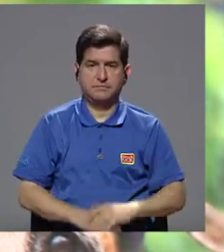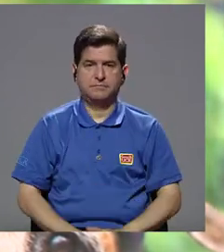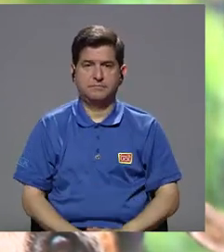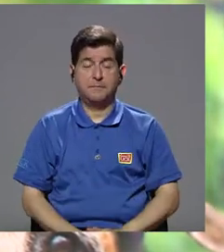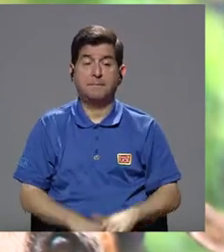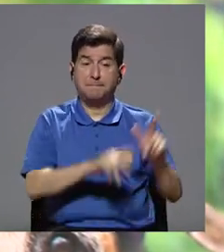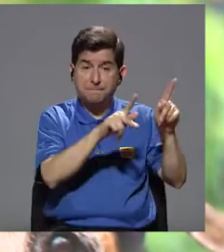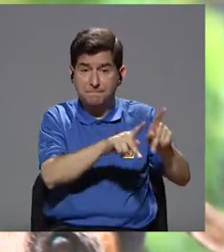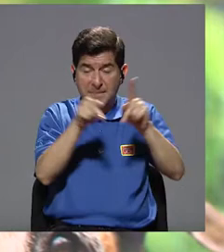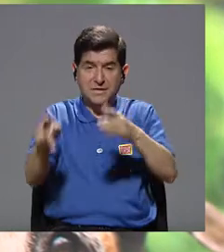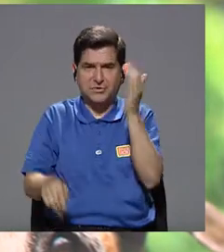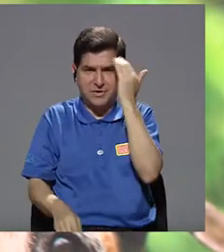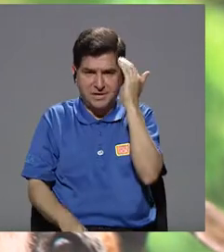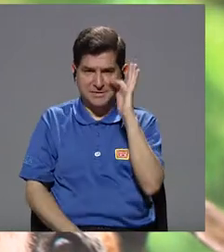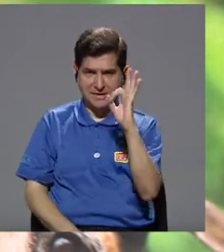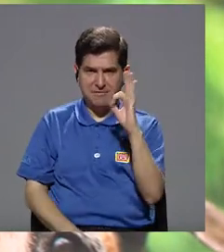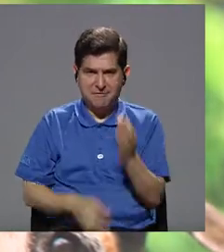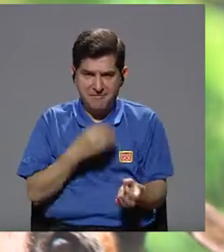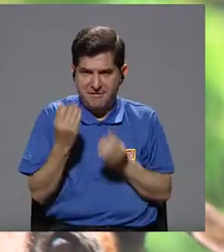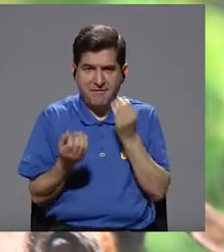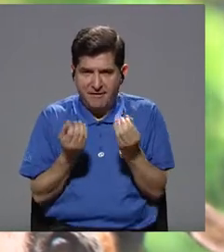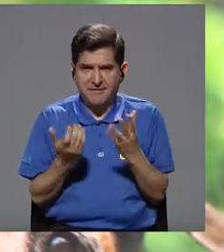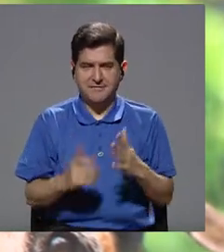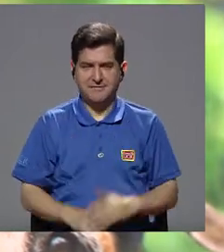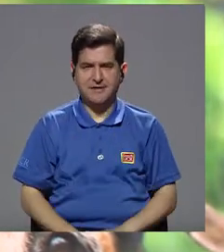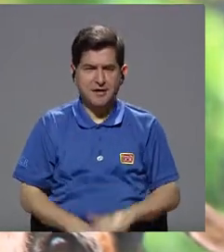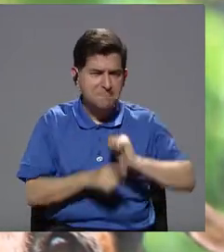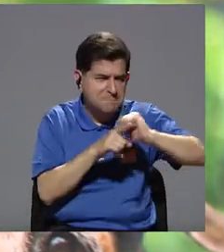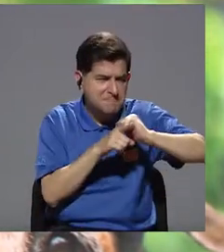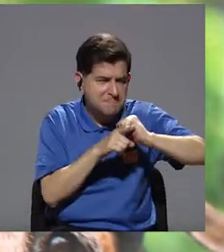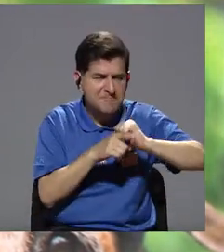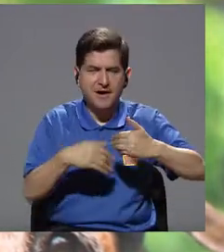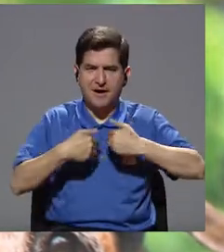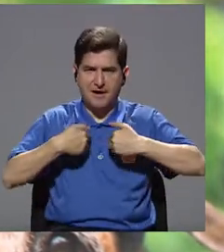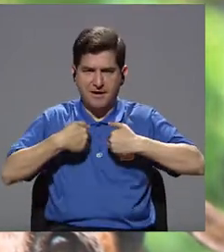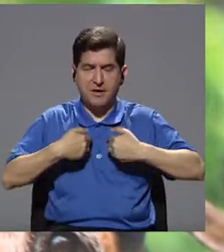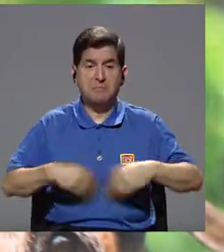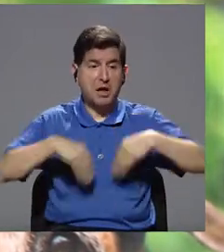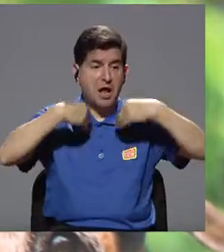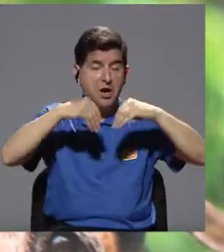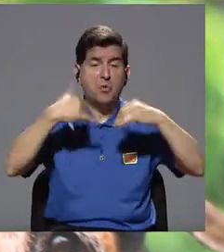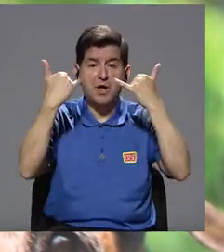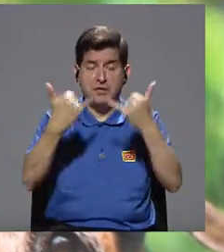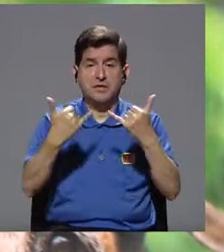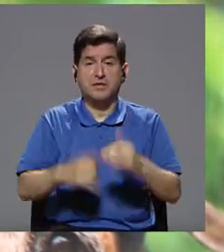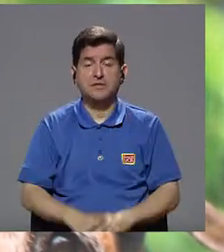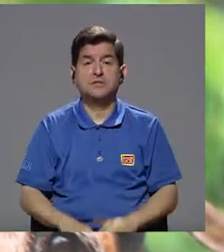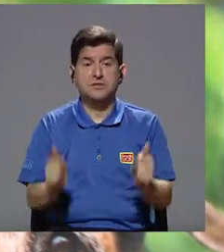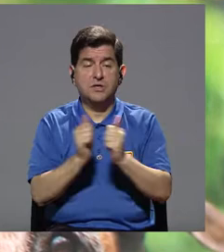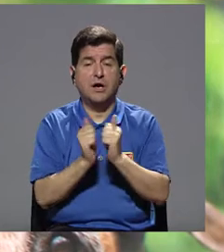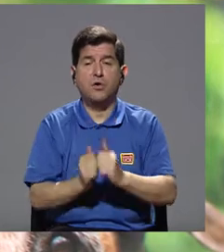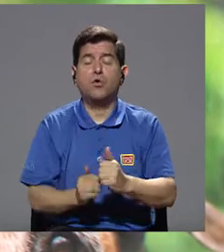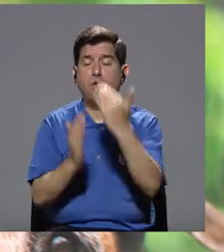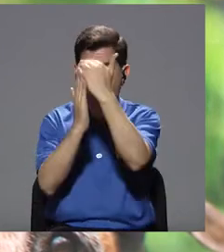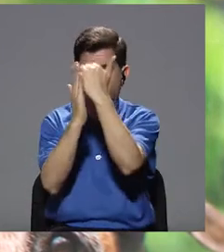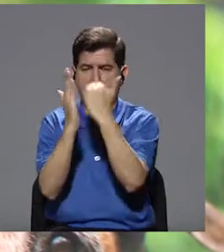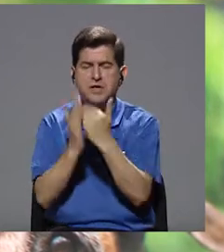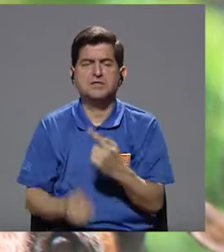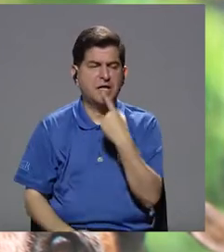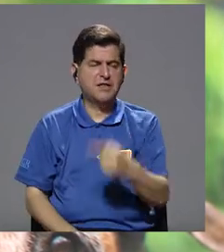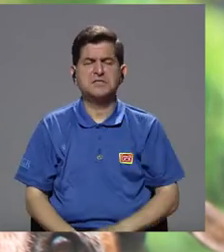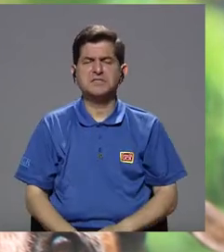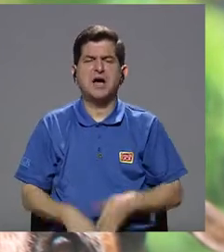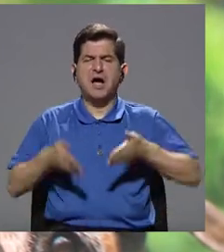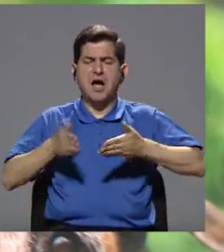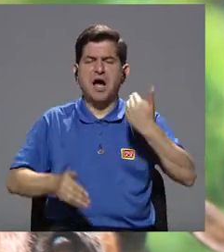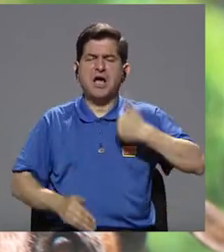Entonces, son personas que saben muy bien lo que están haciendo, entrenan sus animales, ya los venden con pedigrí, los venden con hijo de